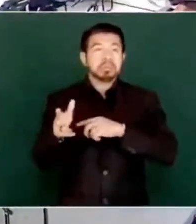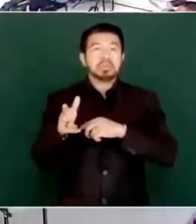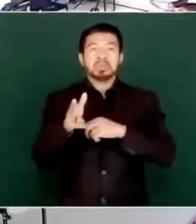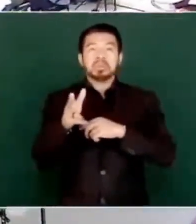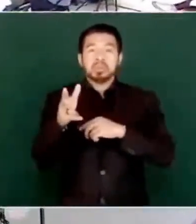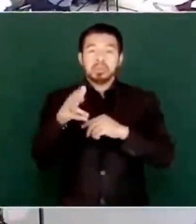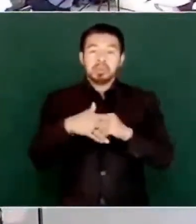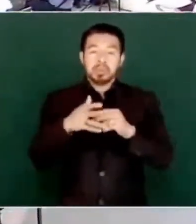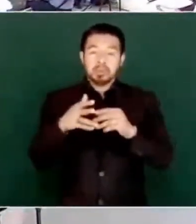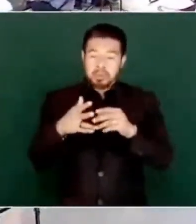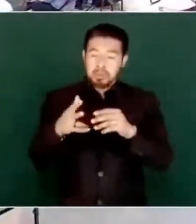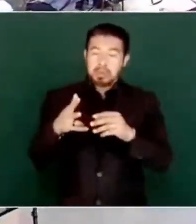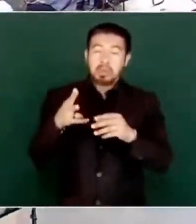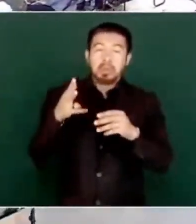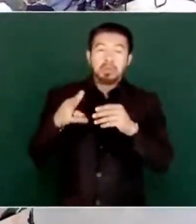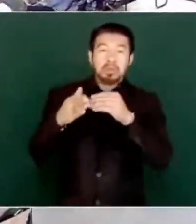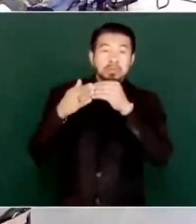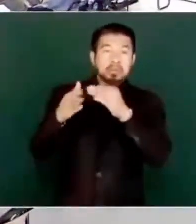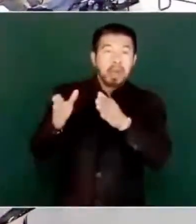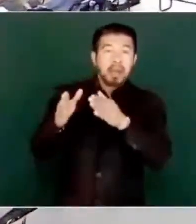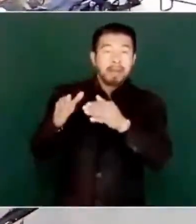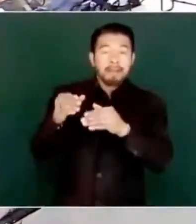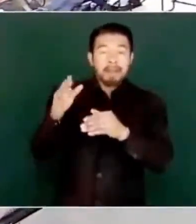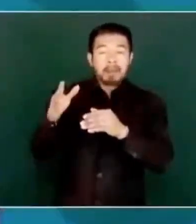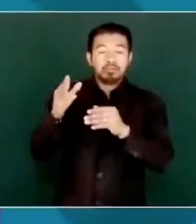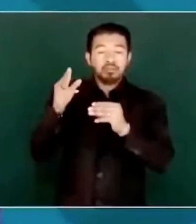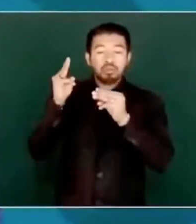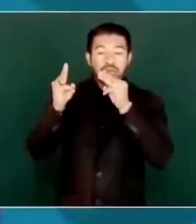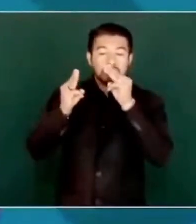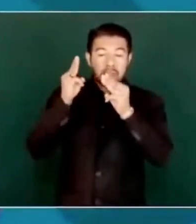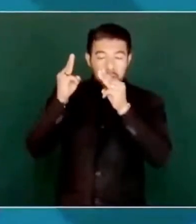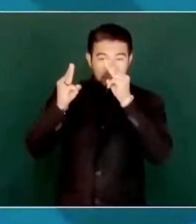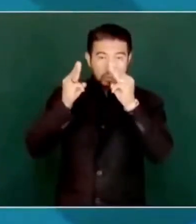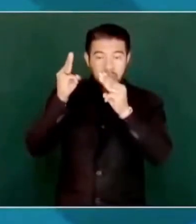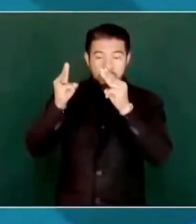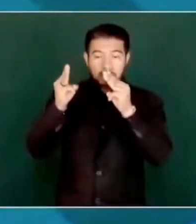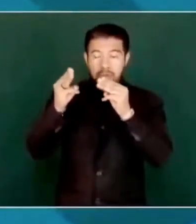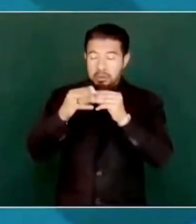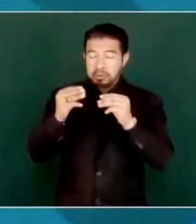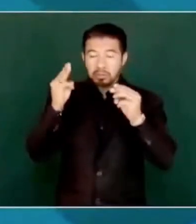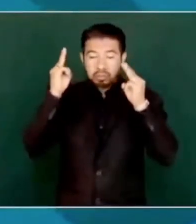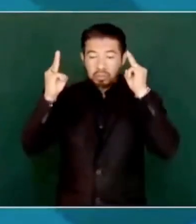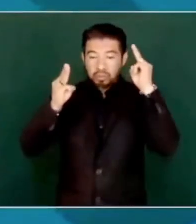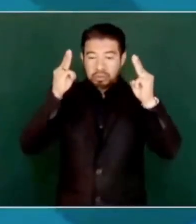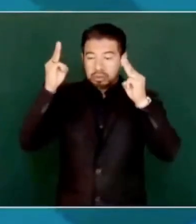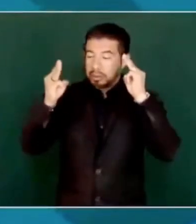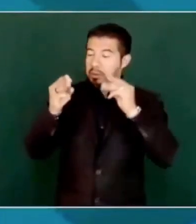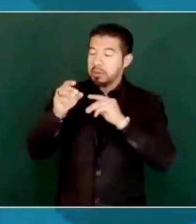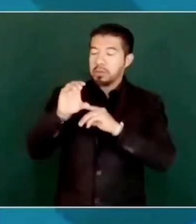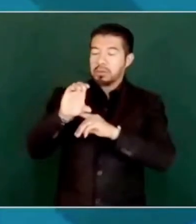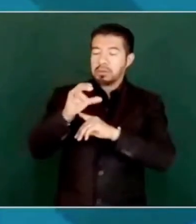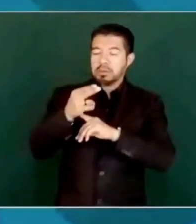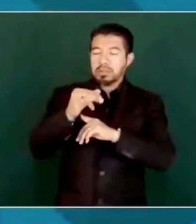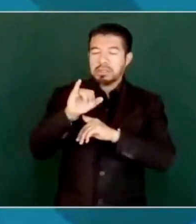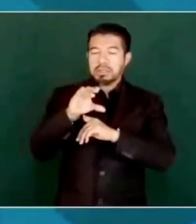hoy el museo, el gran museo de Chichen Itzá